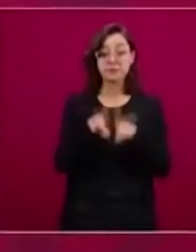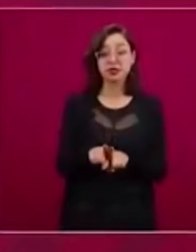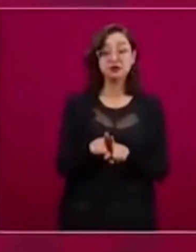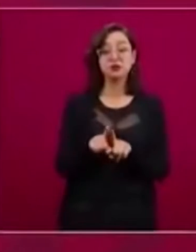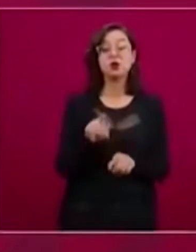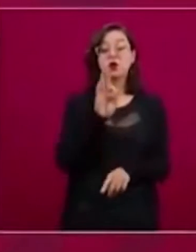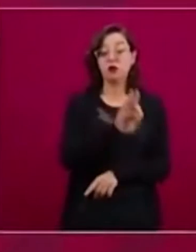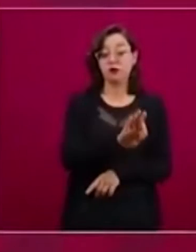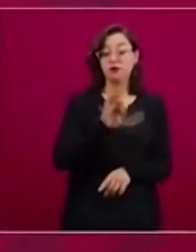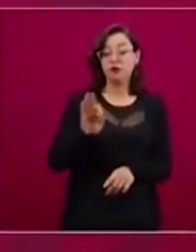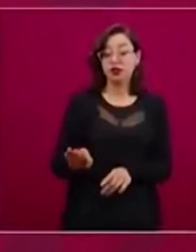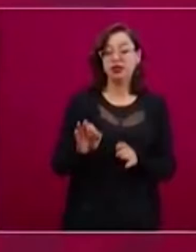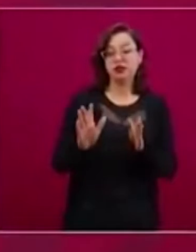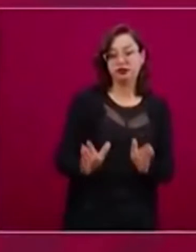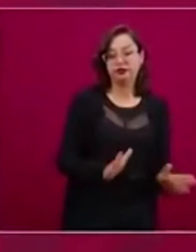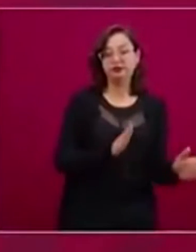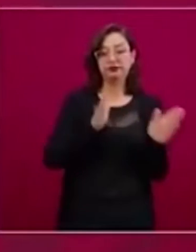julio.